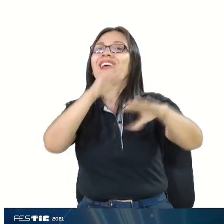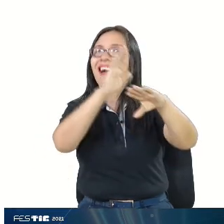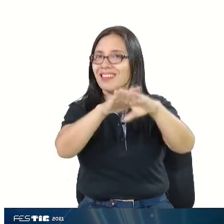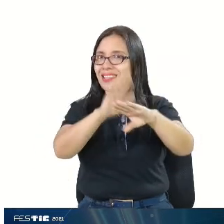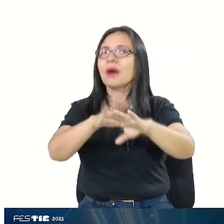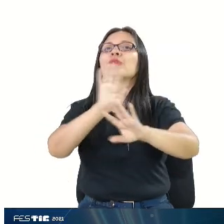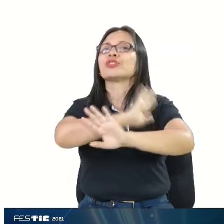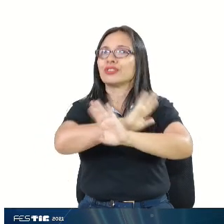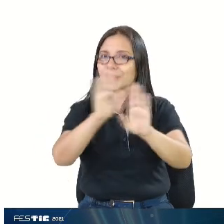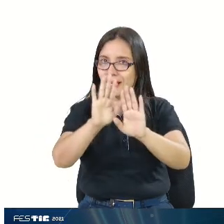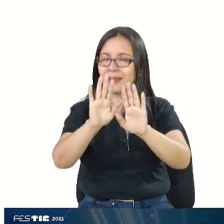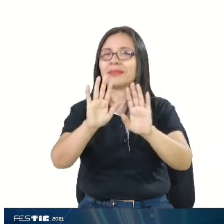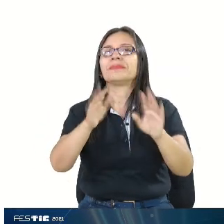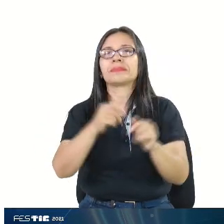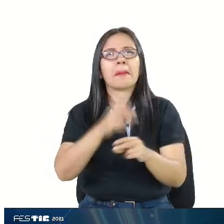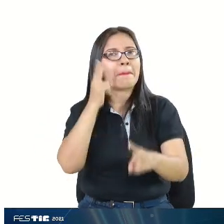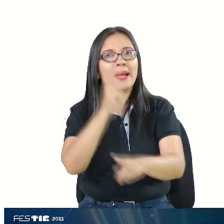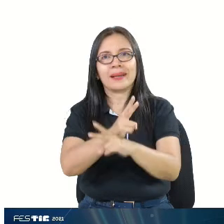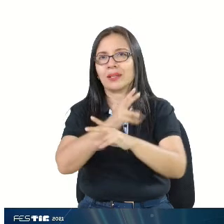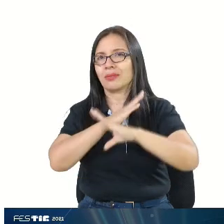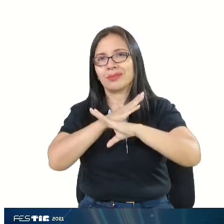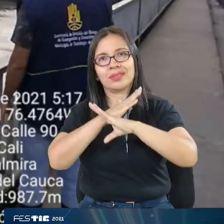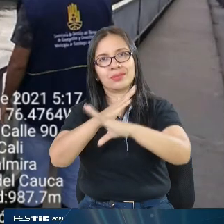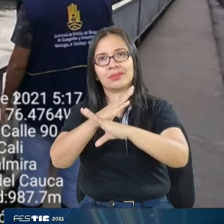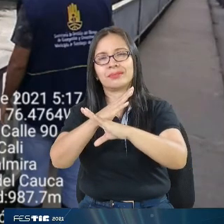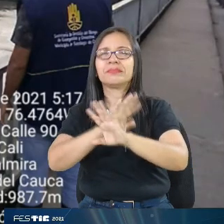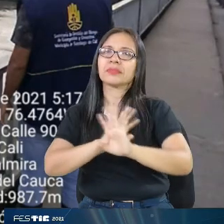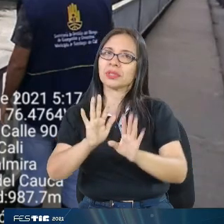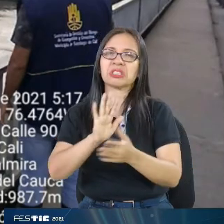el nivel en la parte baja empezó a descender.